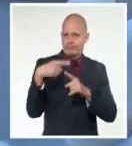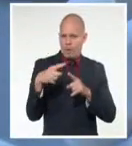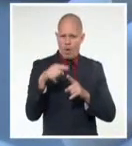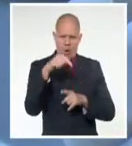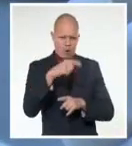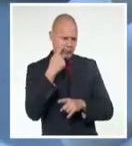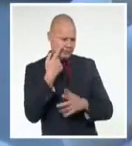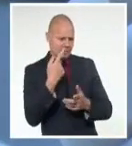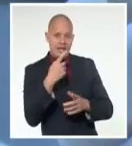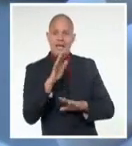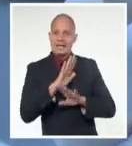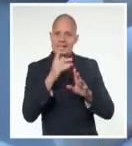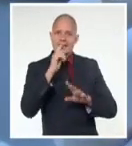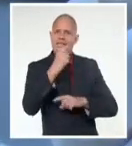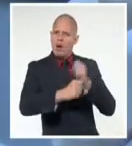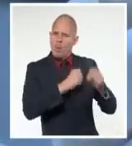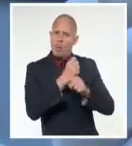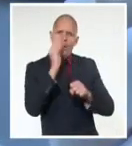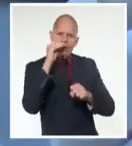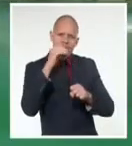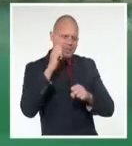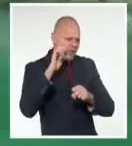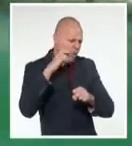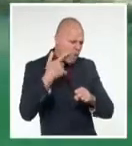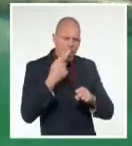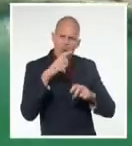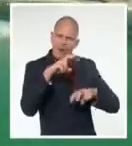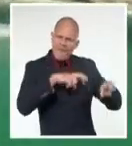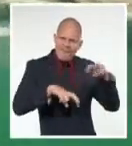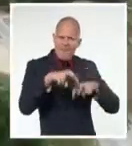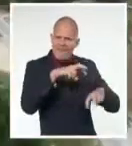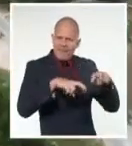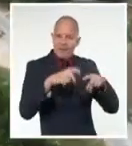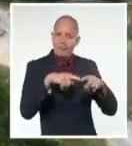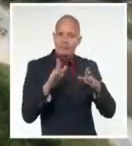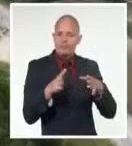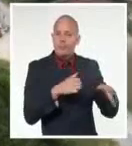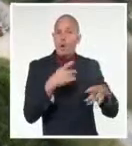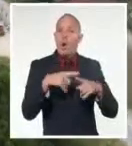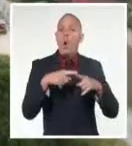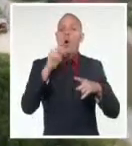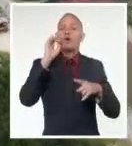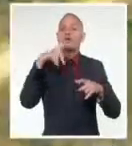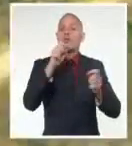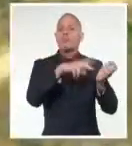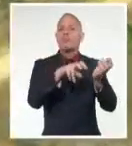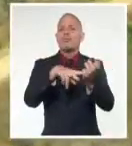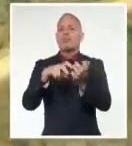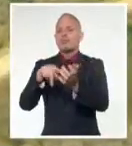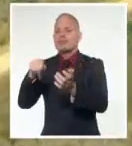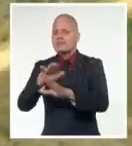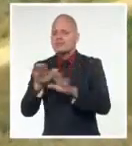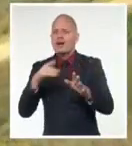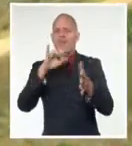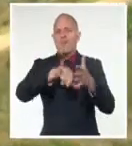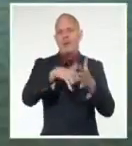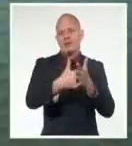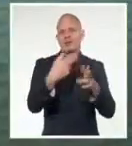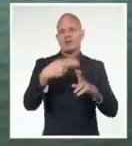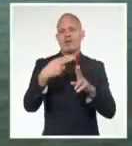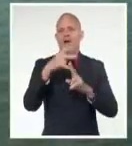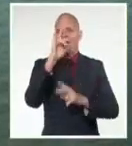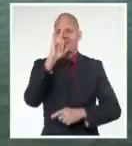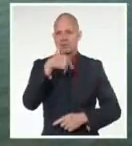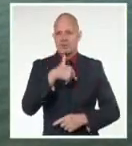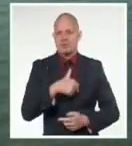extracción magnética de ARN con nanotecnología, el ordenamiento ambiental en los territorios y la tarea vida. Nosotros consideramos que